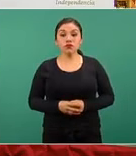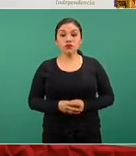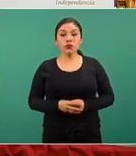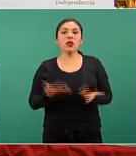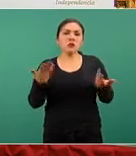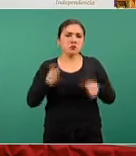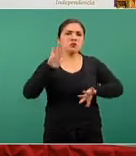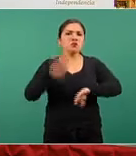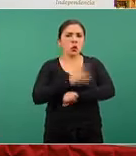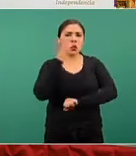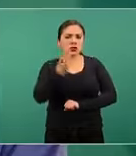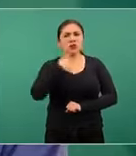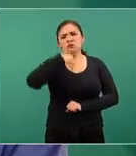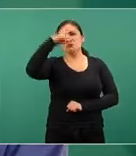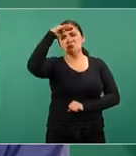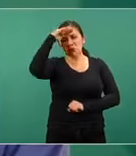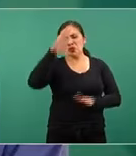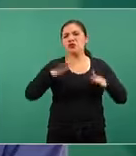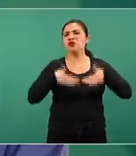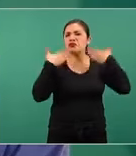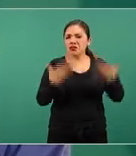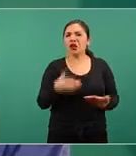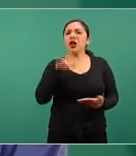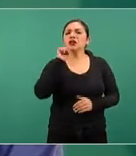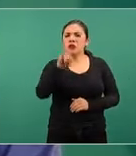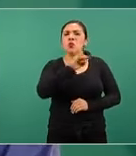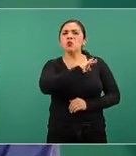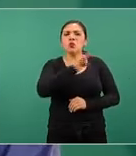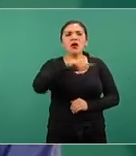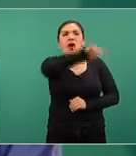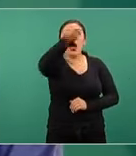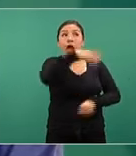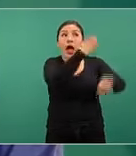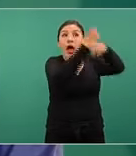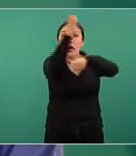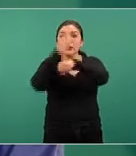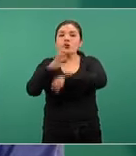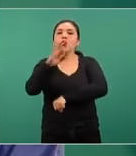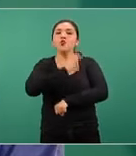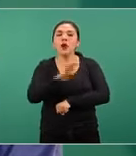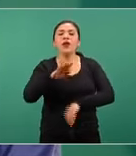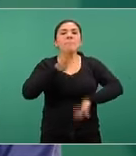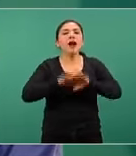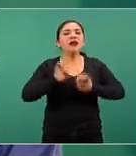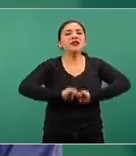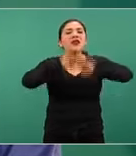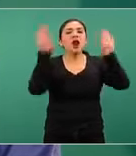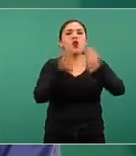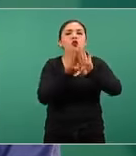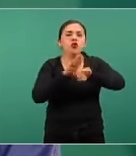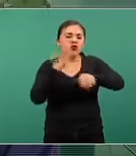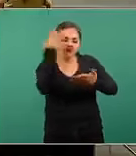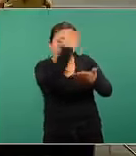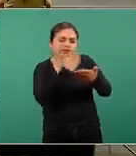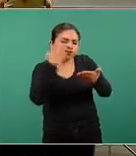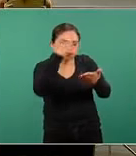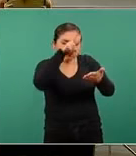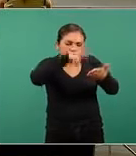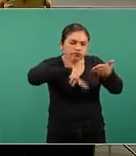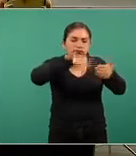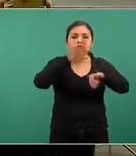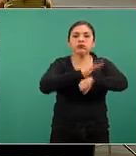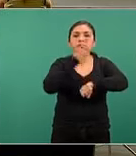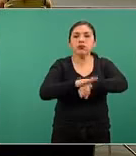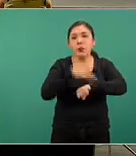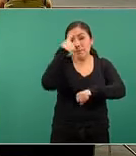confiamos en que las entidades federativas pueden tener un acceso más claro a la validación, insisto en